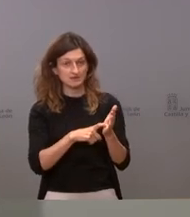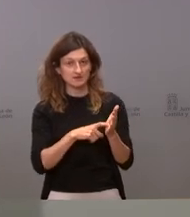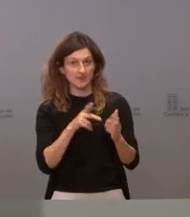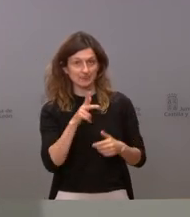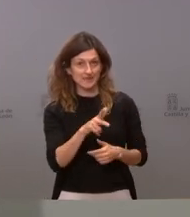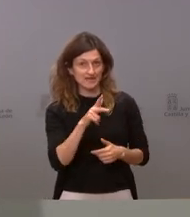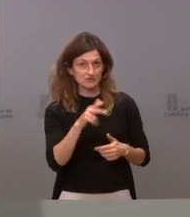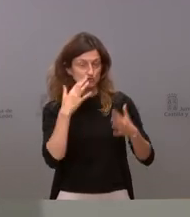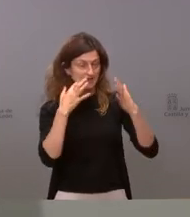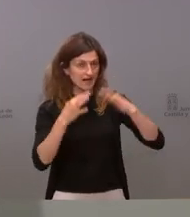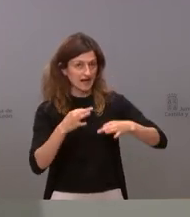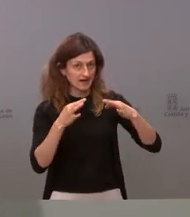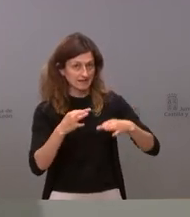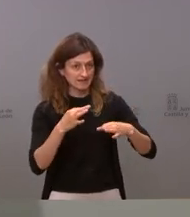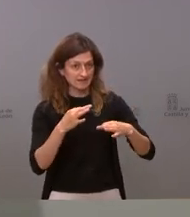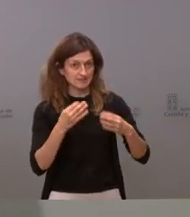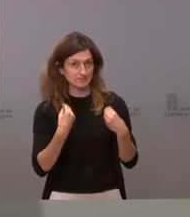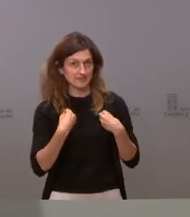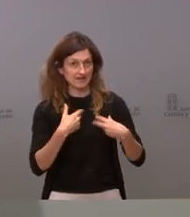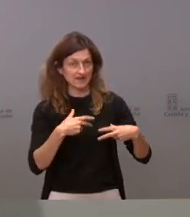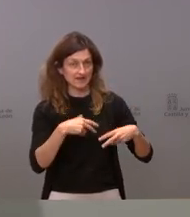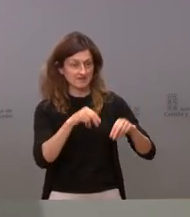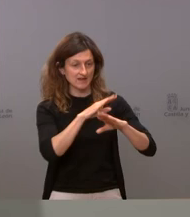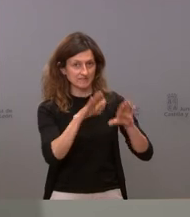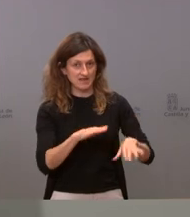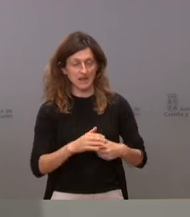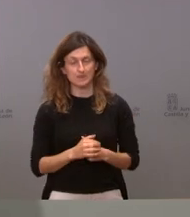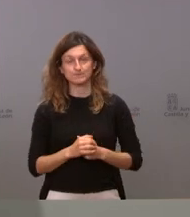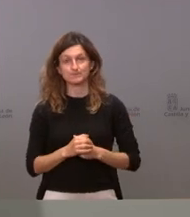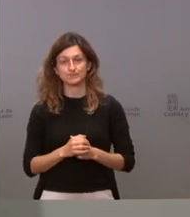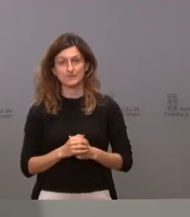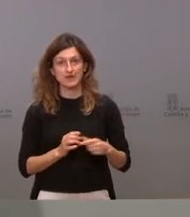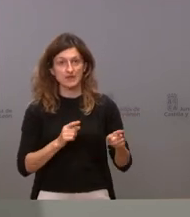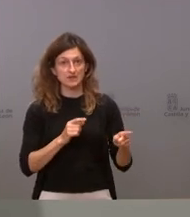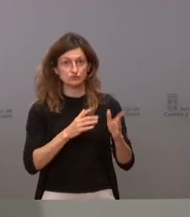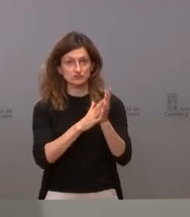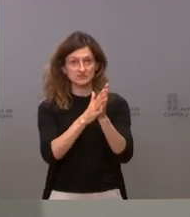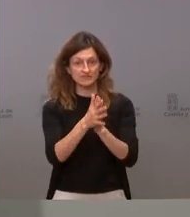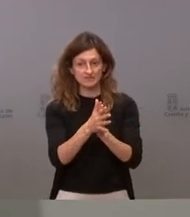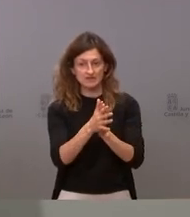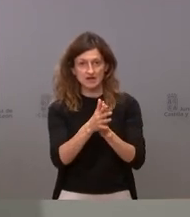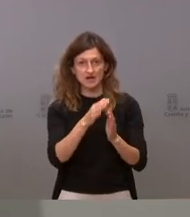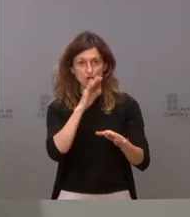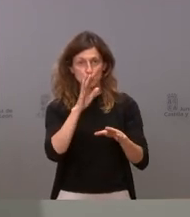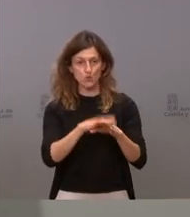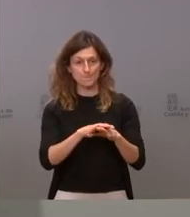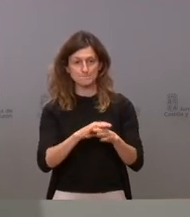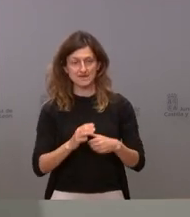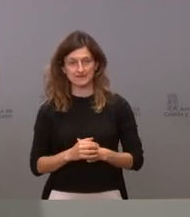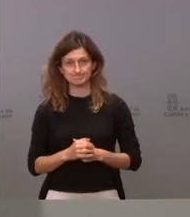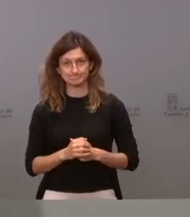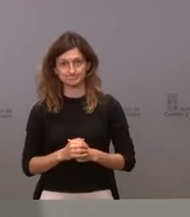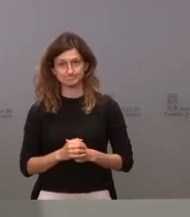derechos y garantías al final de la vida y eso garantiza el cumplimiento de una serie